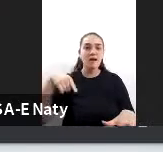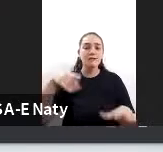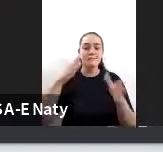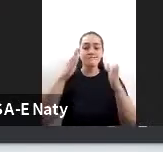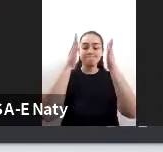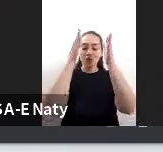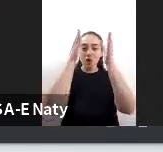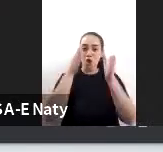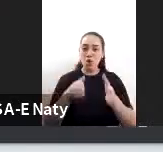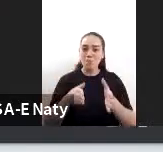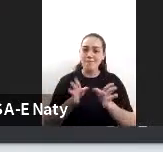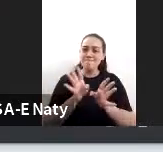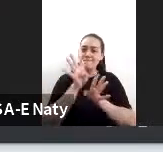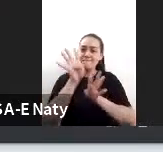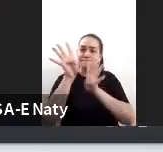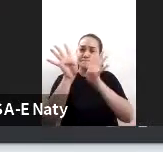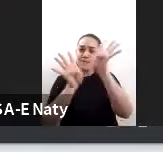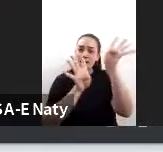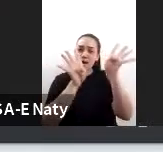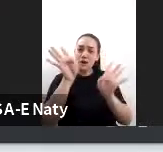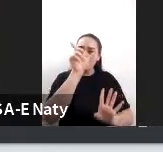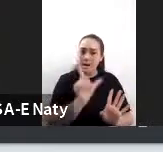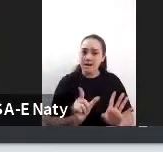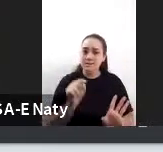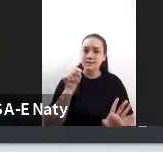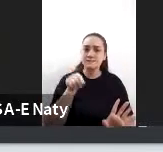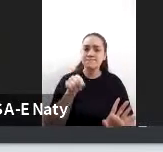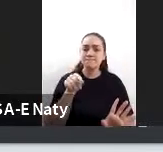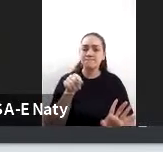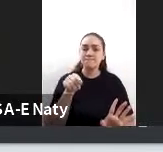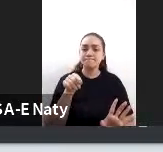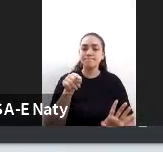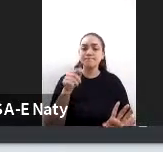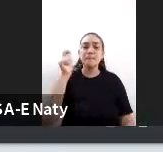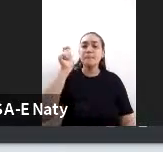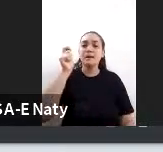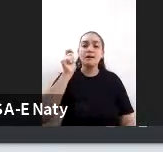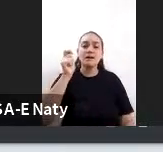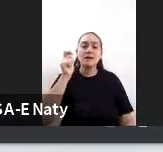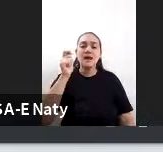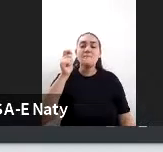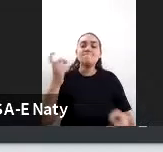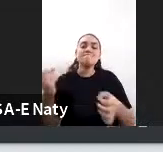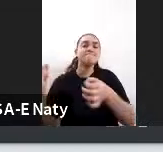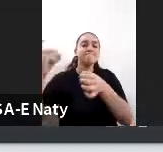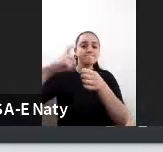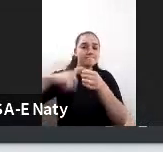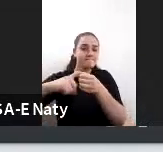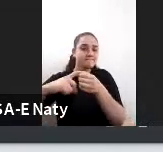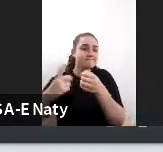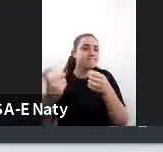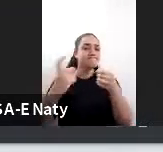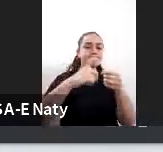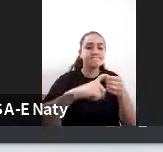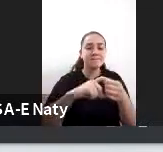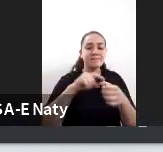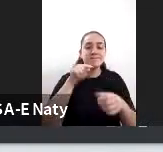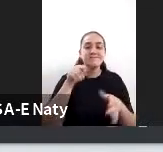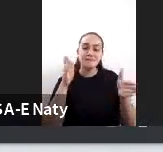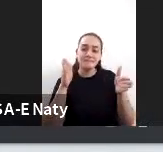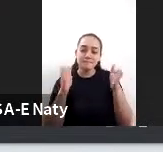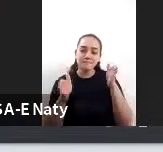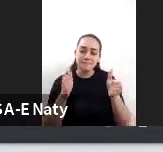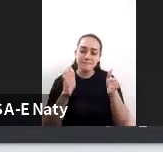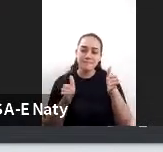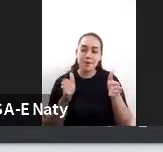brazos por todo el país y había que encontrarle quienes se fueran a conectar a eso entonces en ese periodo van a ver que se crea